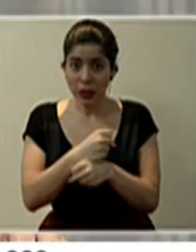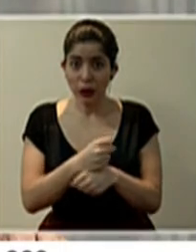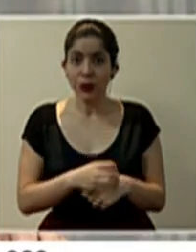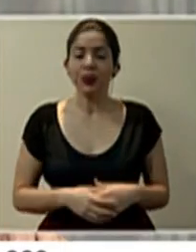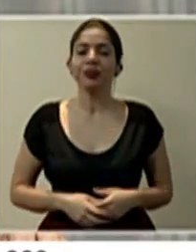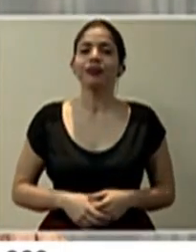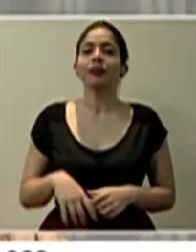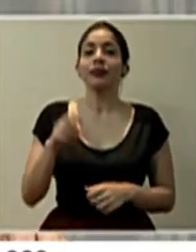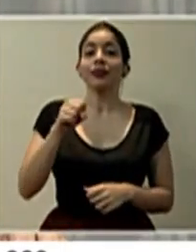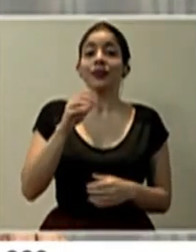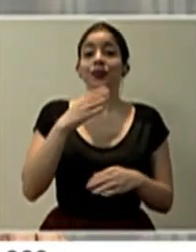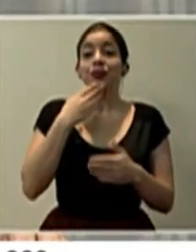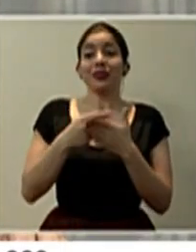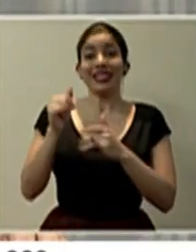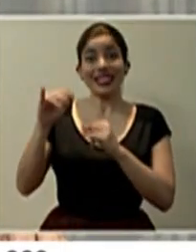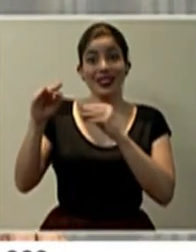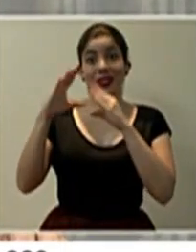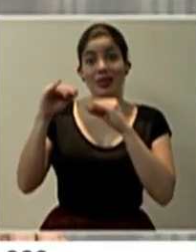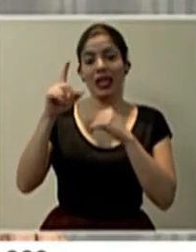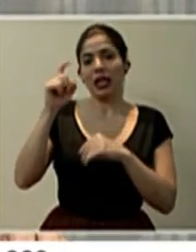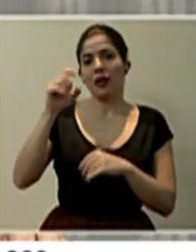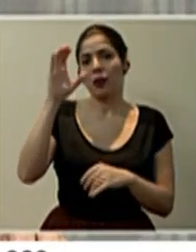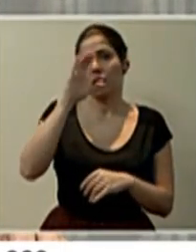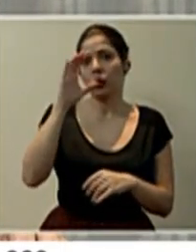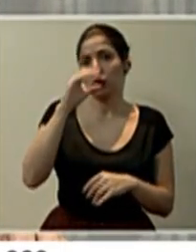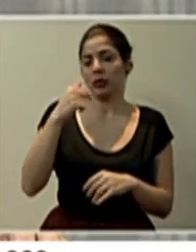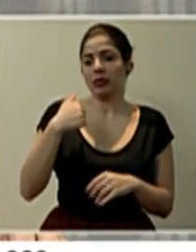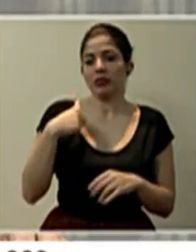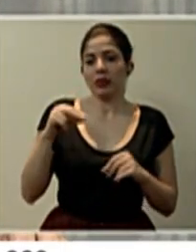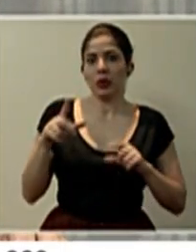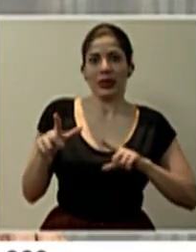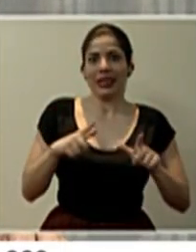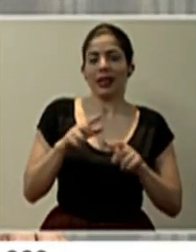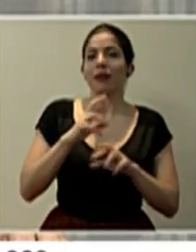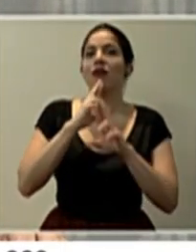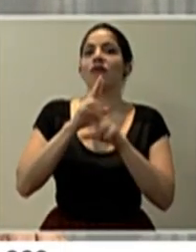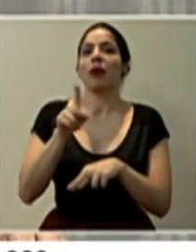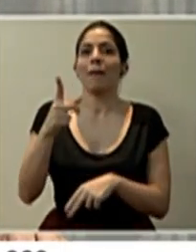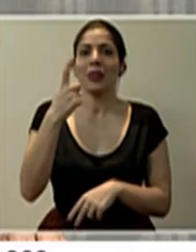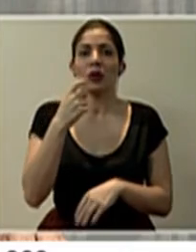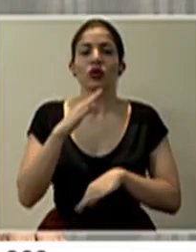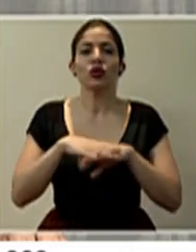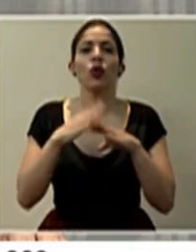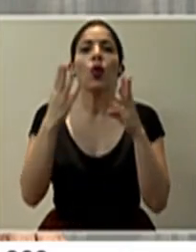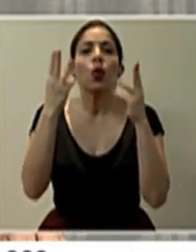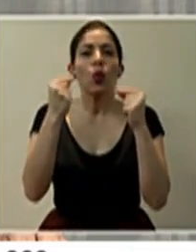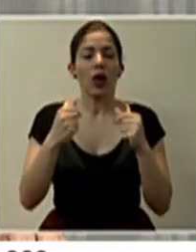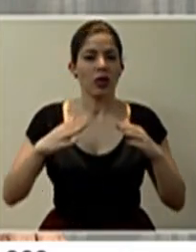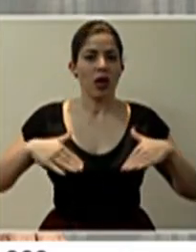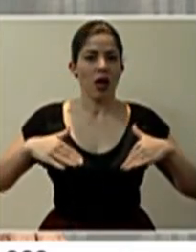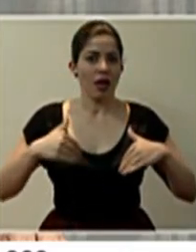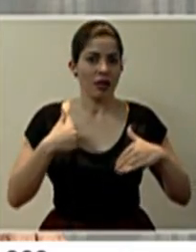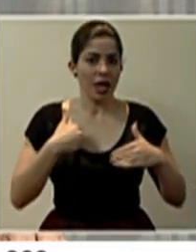Sí. Bueno, esos datos habría que buscarlos. No estoy preparado para responder la pregunta respecto a los datos de cuantificación.